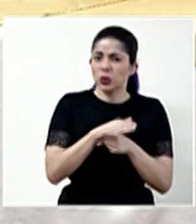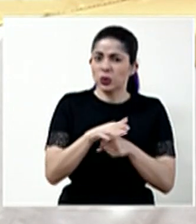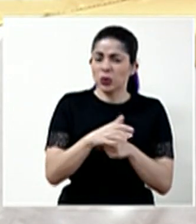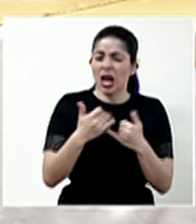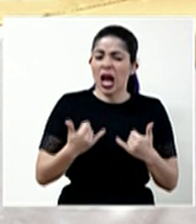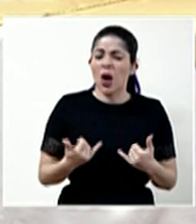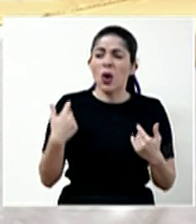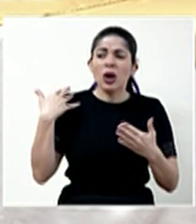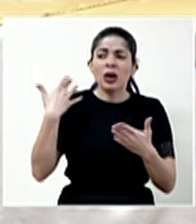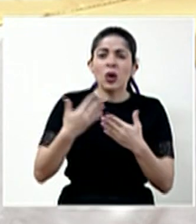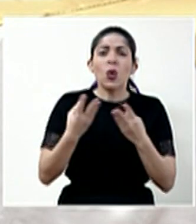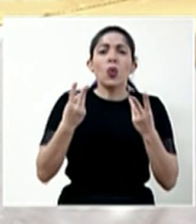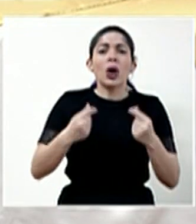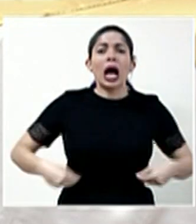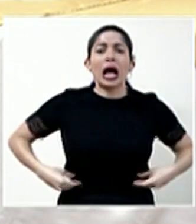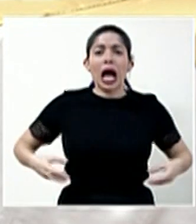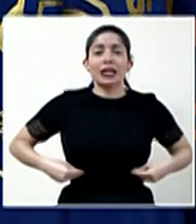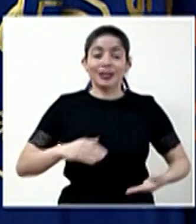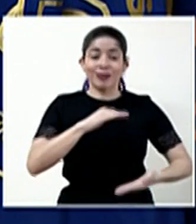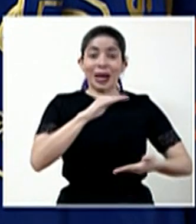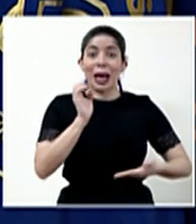cuánto se ha gastado de ese fondo?